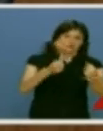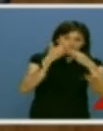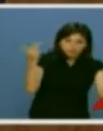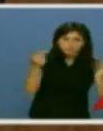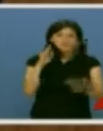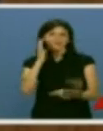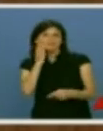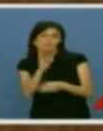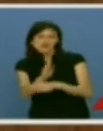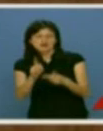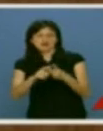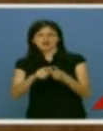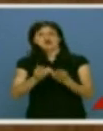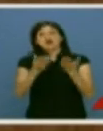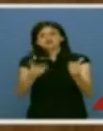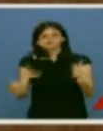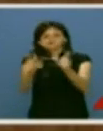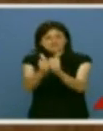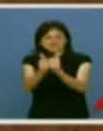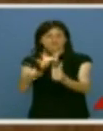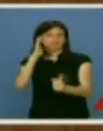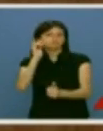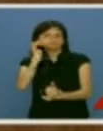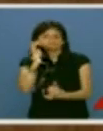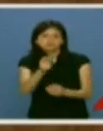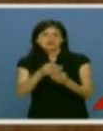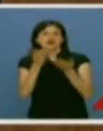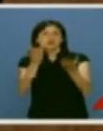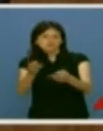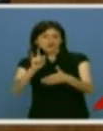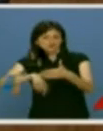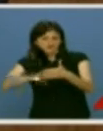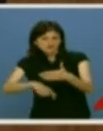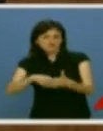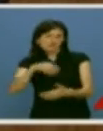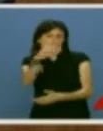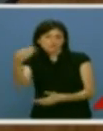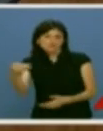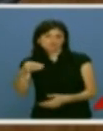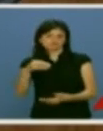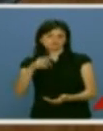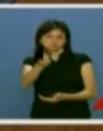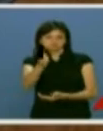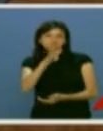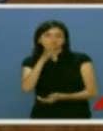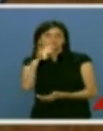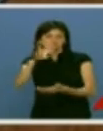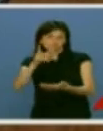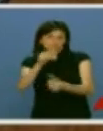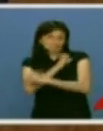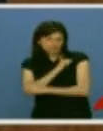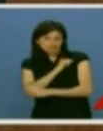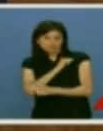las becas, la ayuda a los dependientes, las pensiones, las ayudas al alquiler para los jóvenes, las prestaciones por desempleo o la renta garantizada,